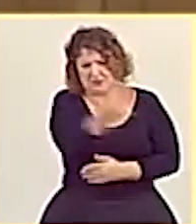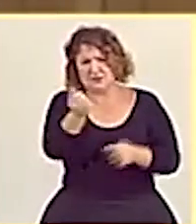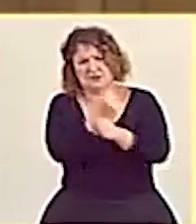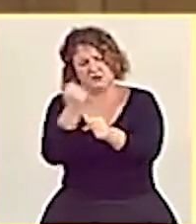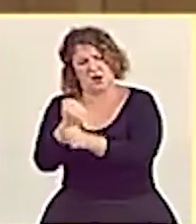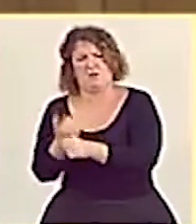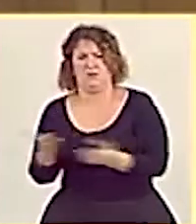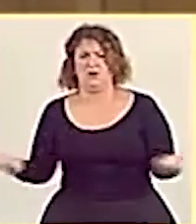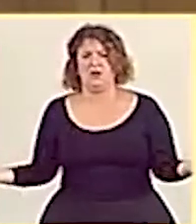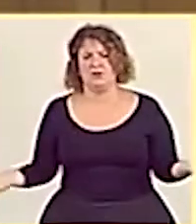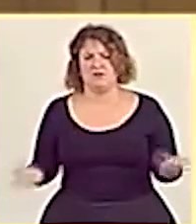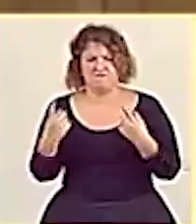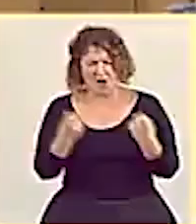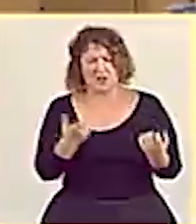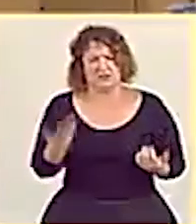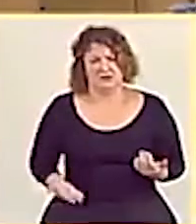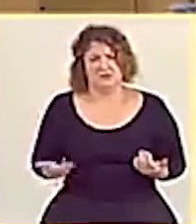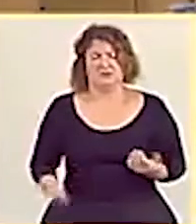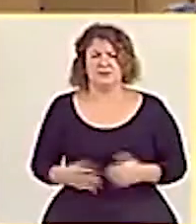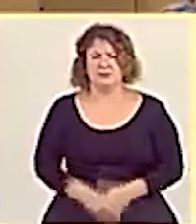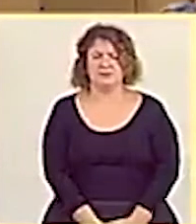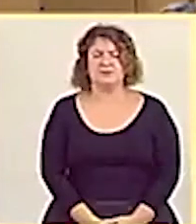hace. Gracias, señoría.